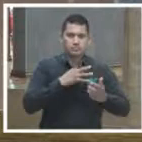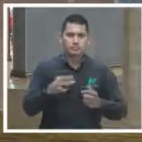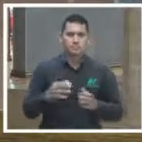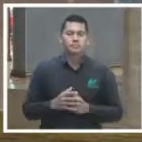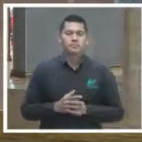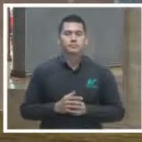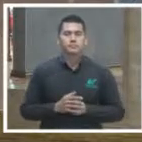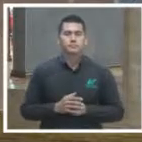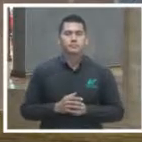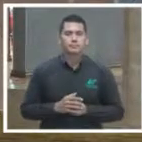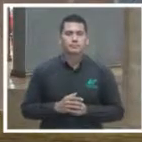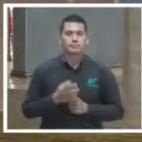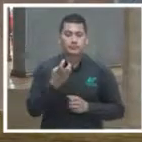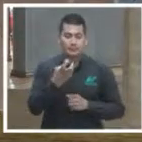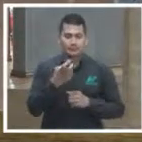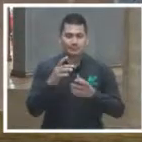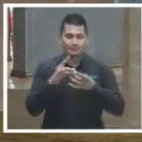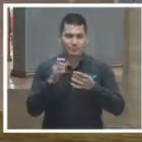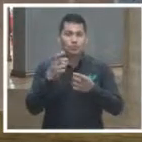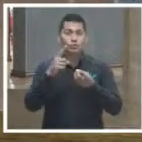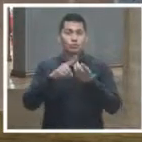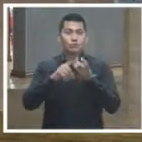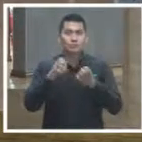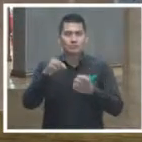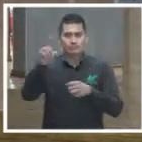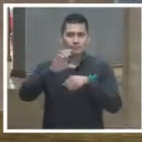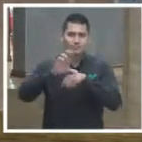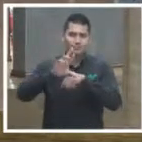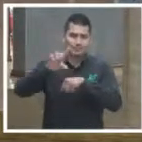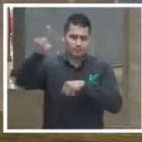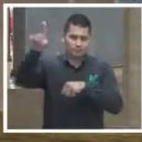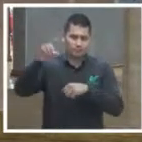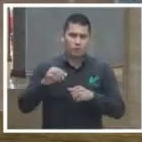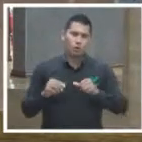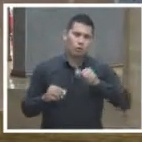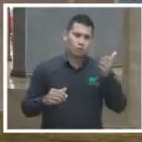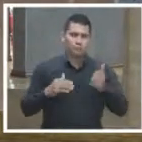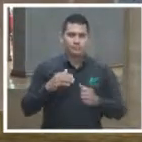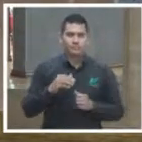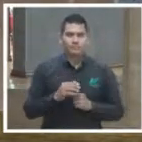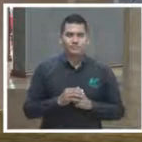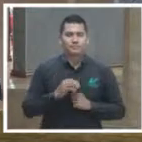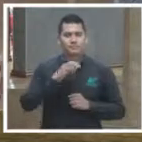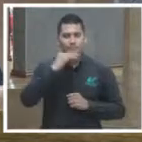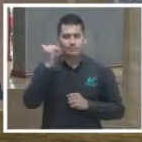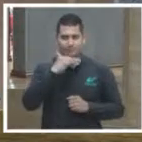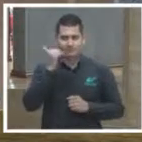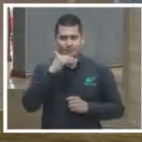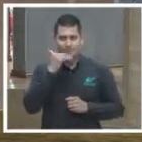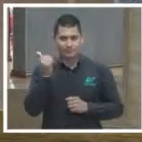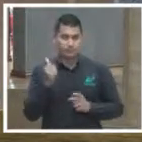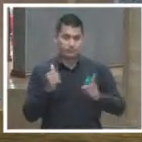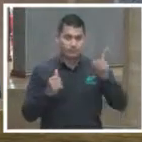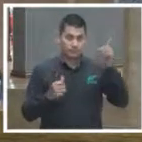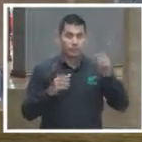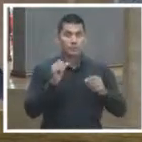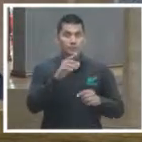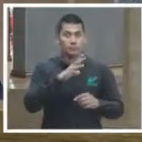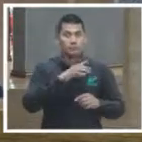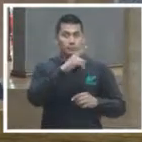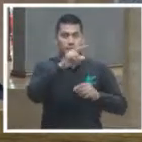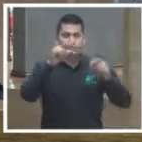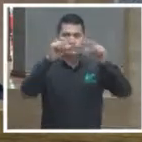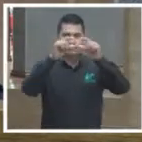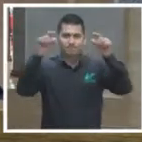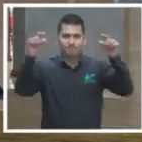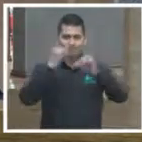esto es en Costa Rica les menciono otro ejemplo en Alemania Liquid Feedback esta es una plataforma